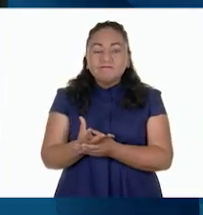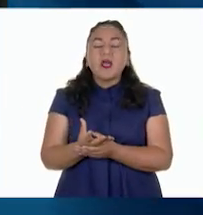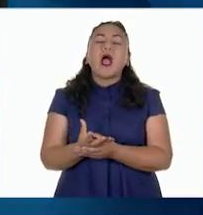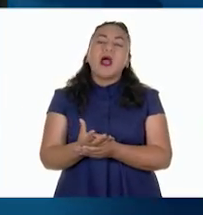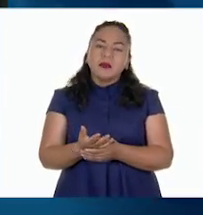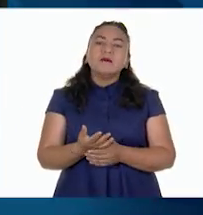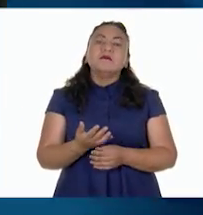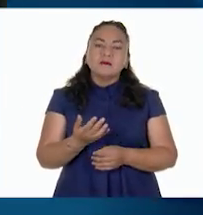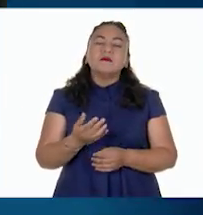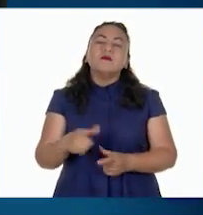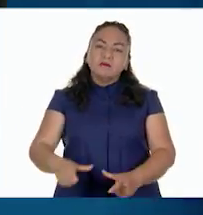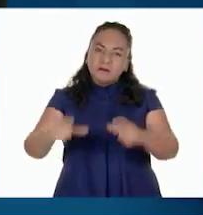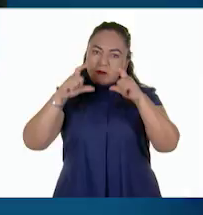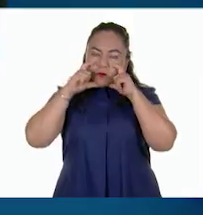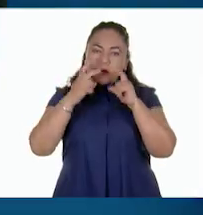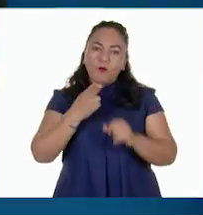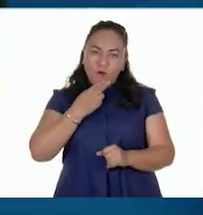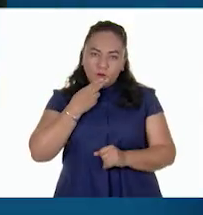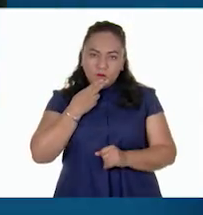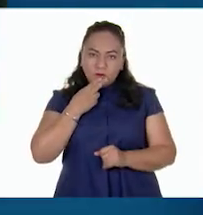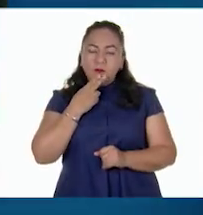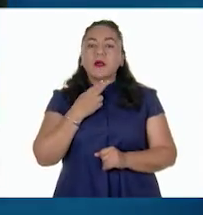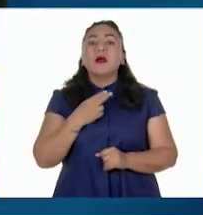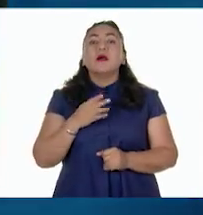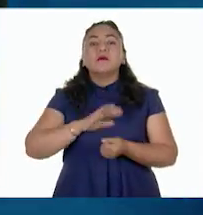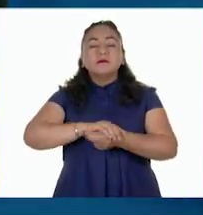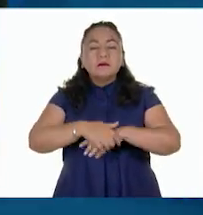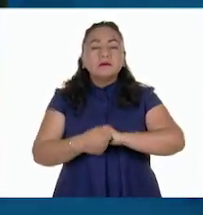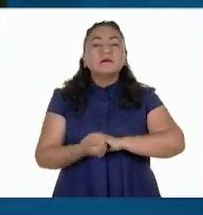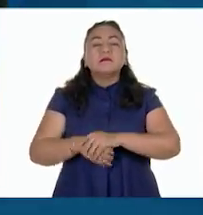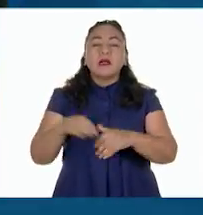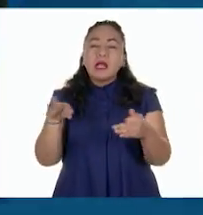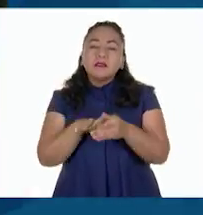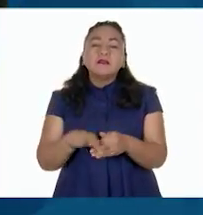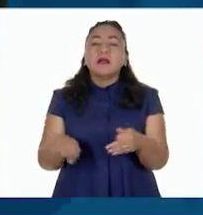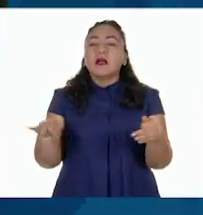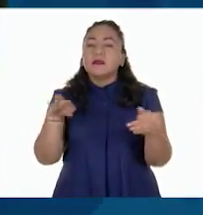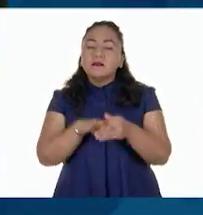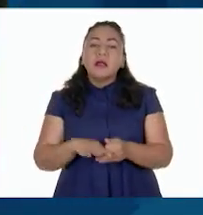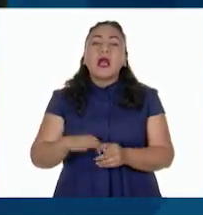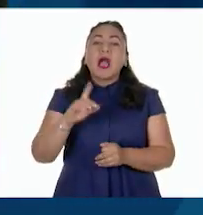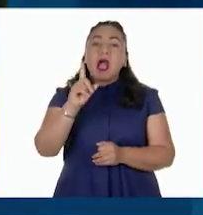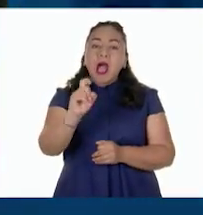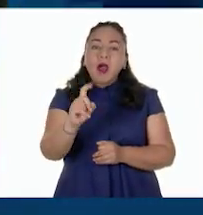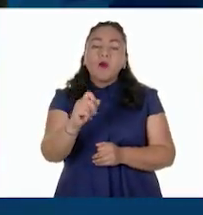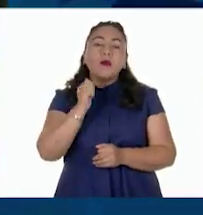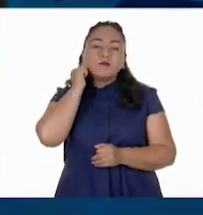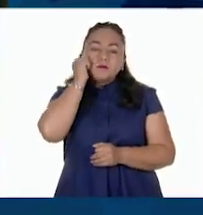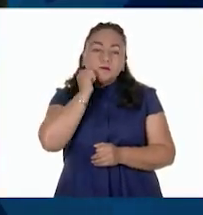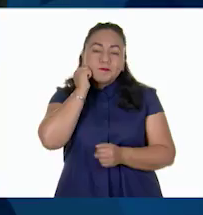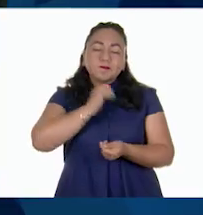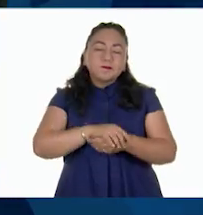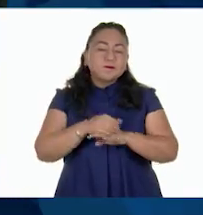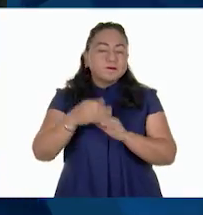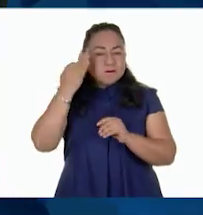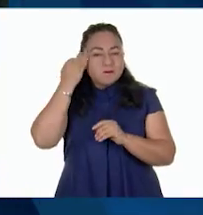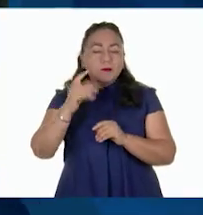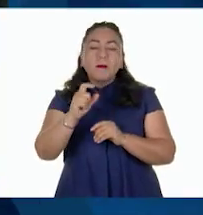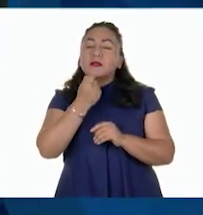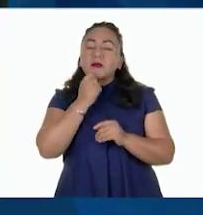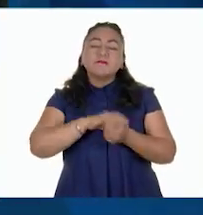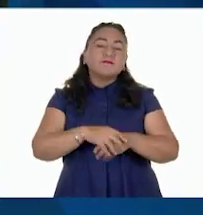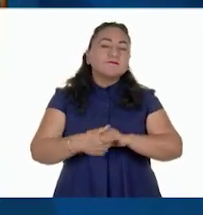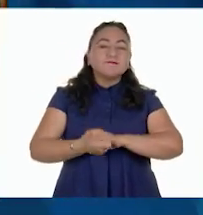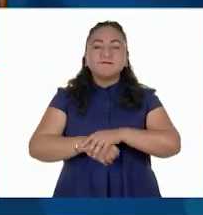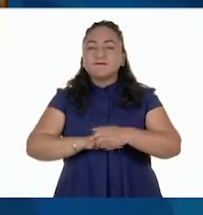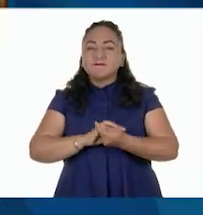utiliza el cubrebocas. Lava tus manos frecuentemente con agua y con jabón por lo menos durante 20